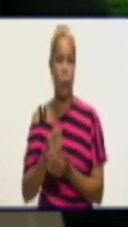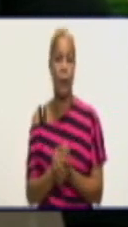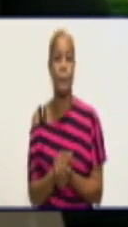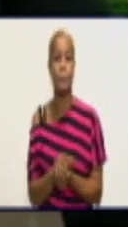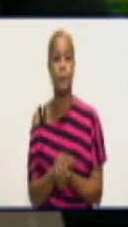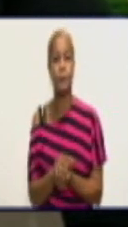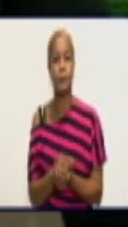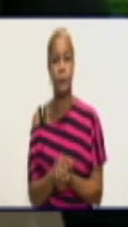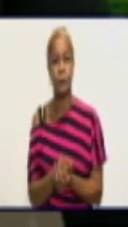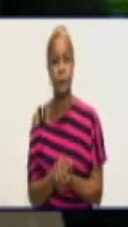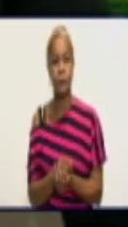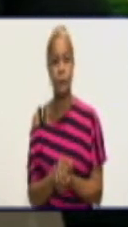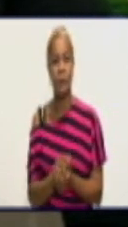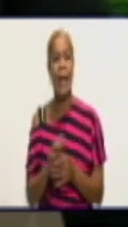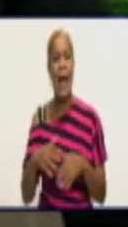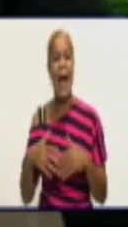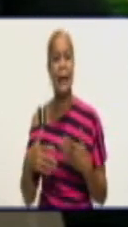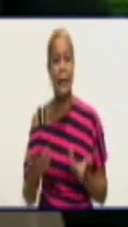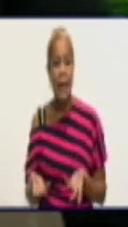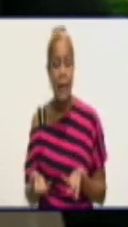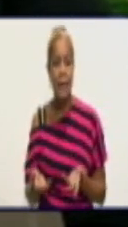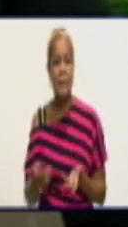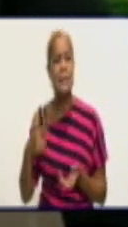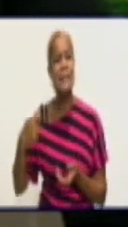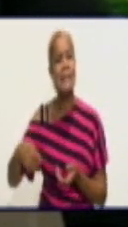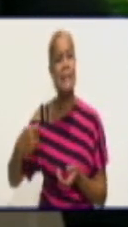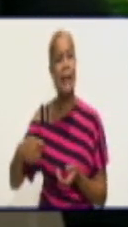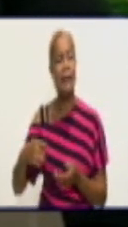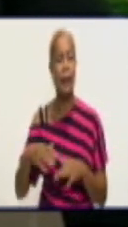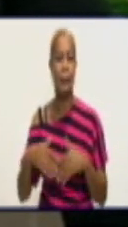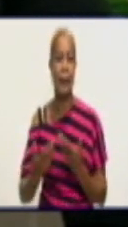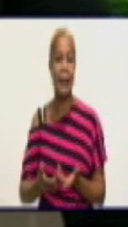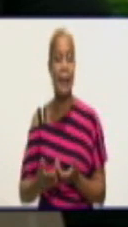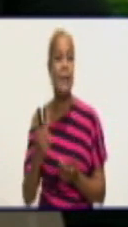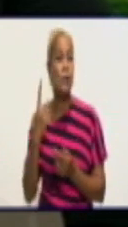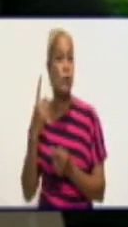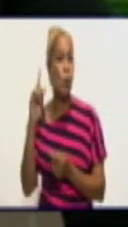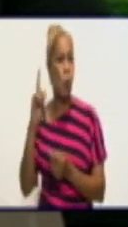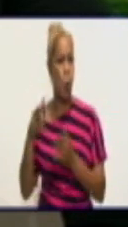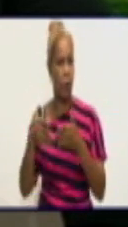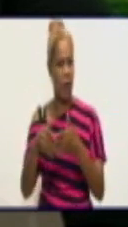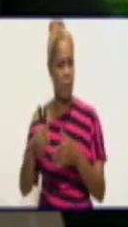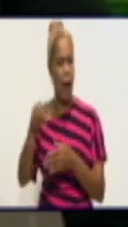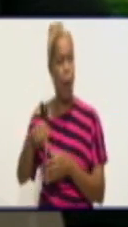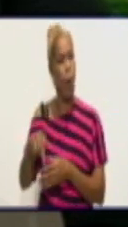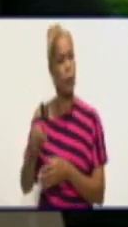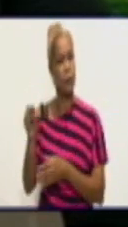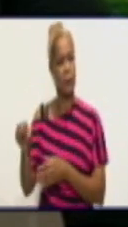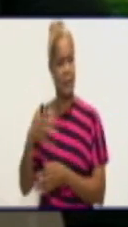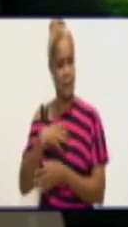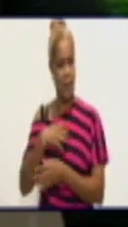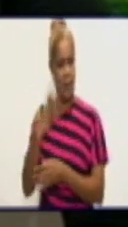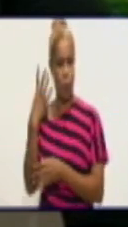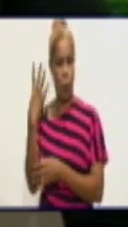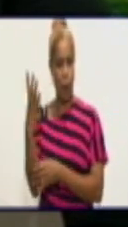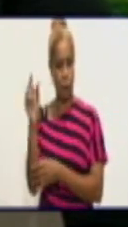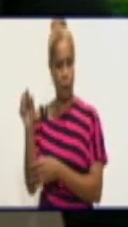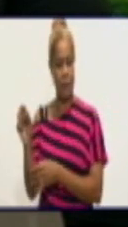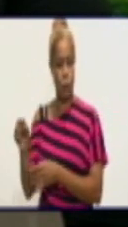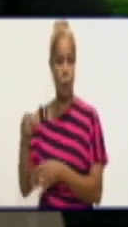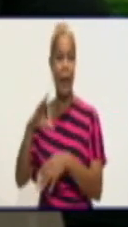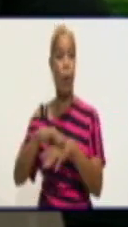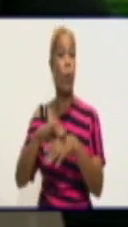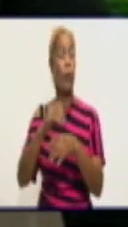pendiente, ¿a qué se atribuye que hoy solo Granma haya tenido cuatro casos confirmados a COVID